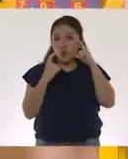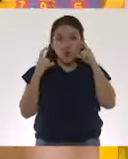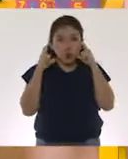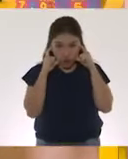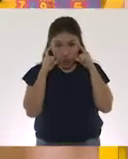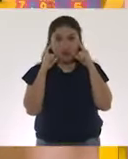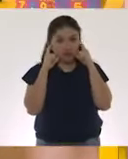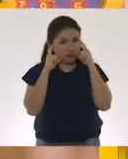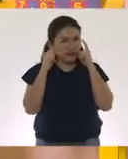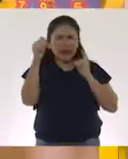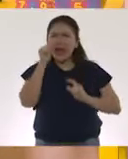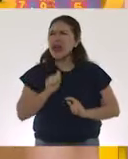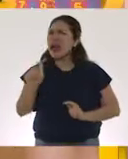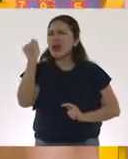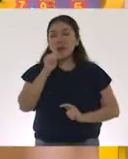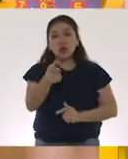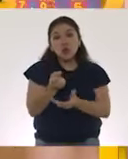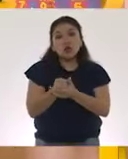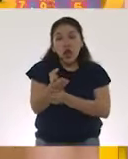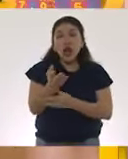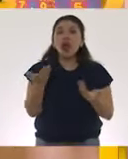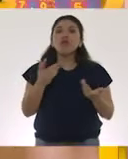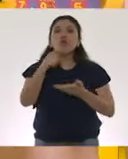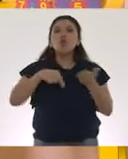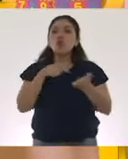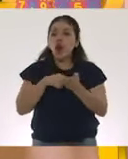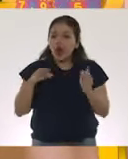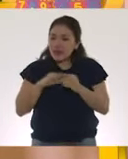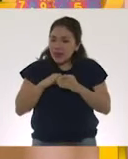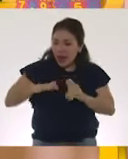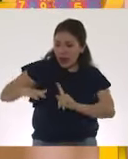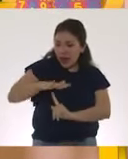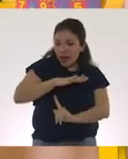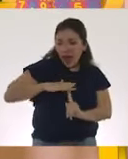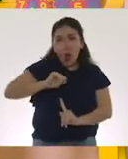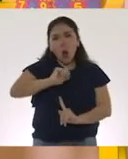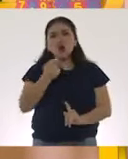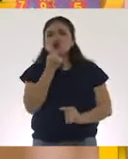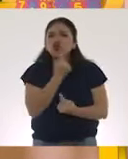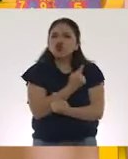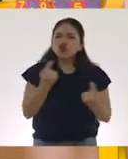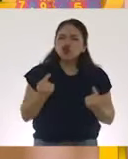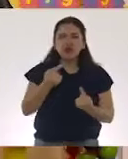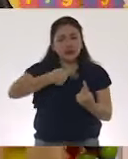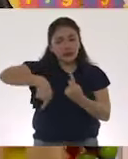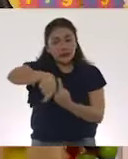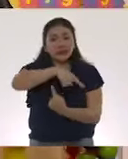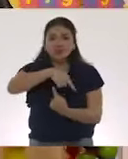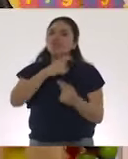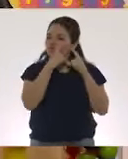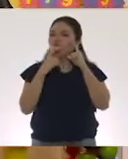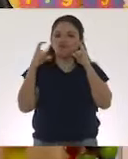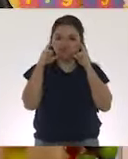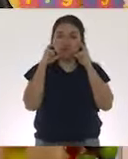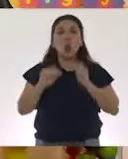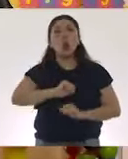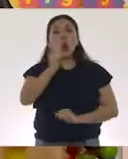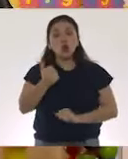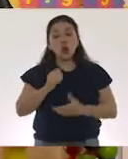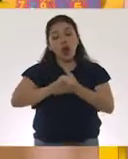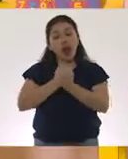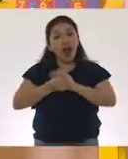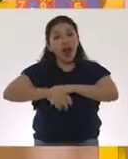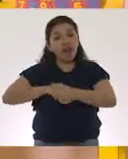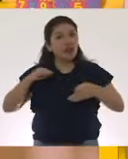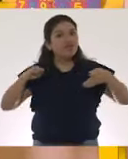en todo momento cuando estamos compartiendo nuestro espacio con otros niños, con otras niñas y el lavado